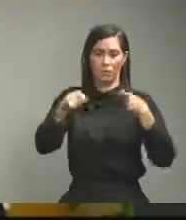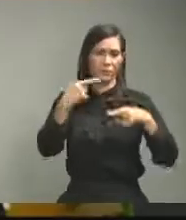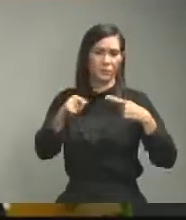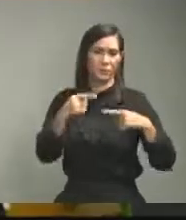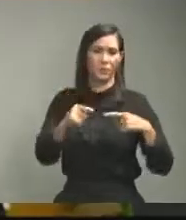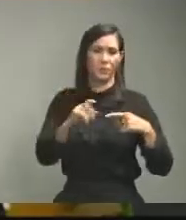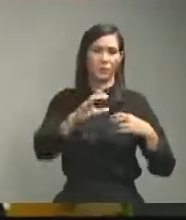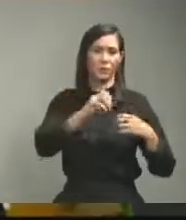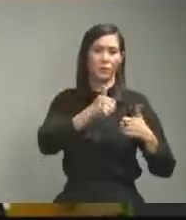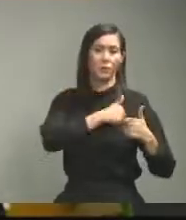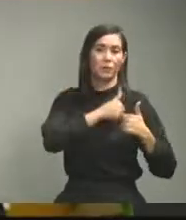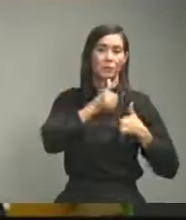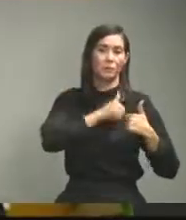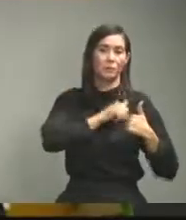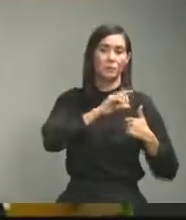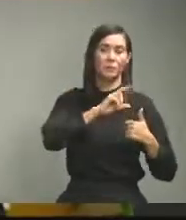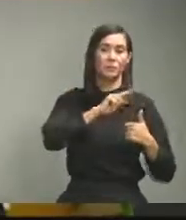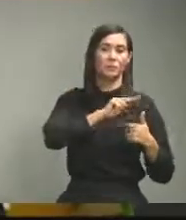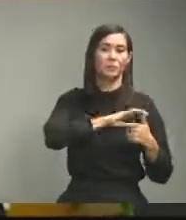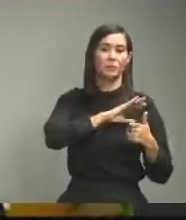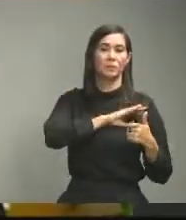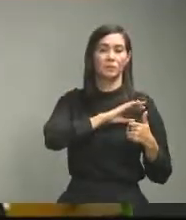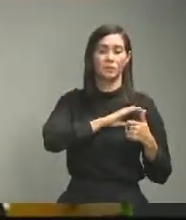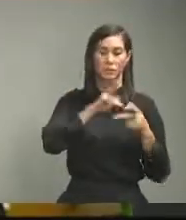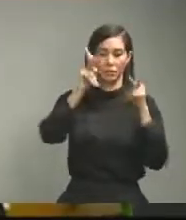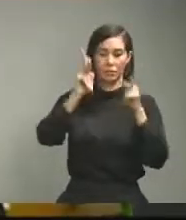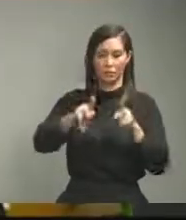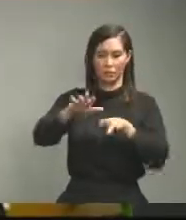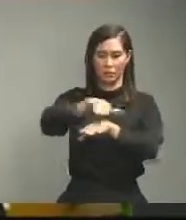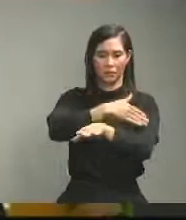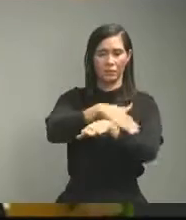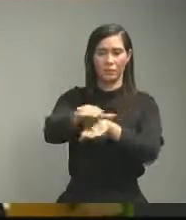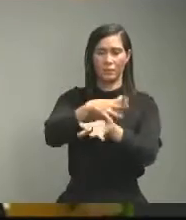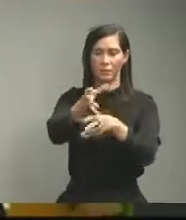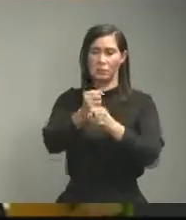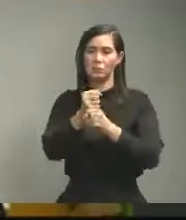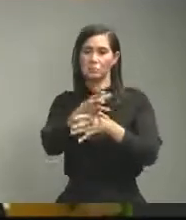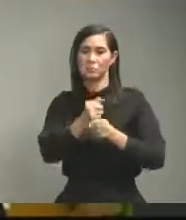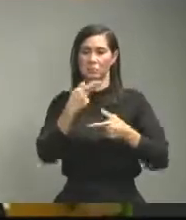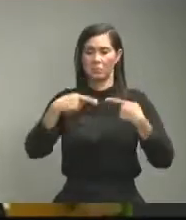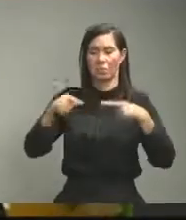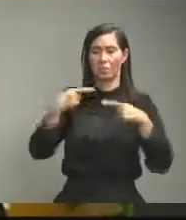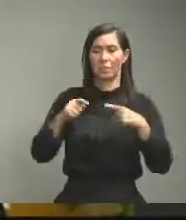ciudadanía para que se cumpla el toque de queda ¿qué usted me puede decir de eso?